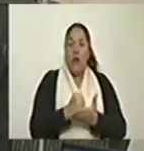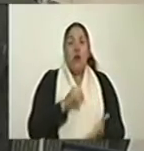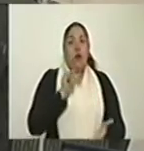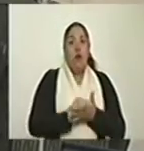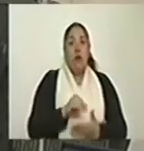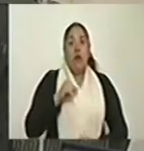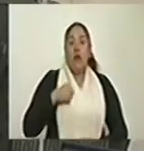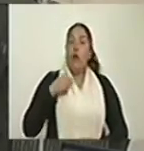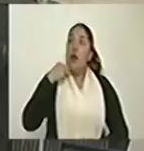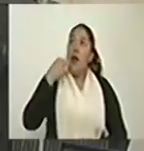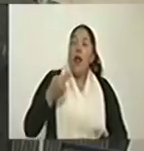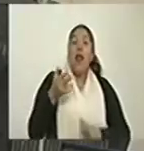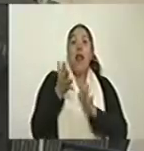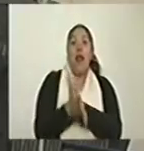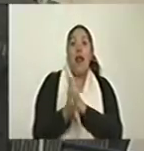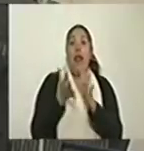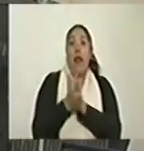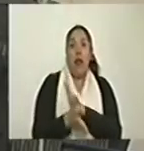porque nos mantienen...